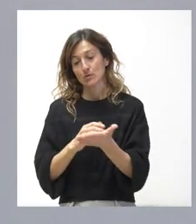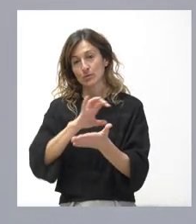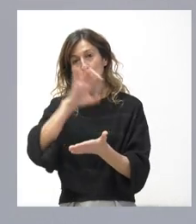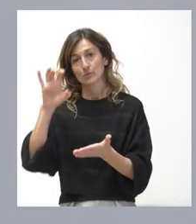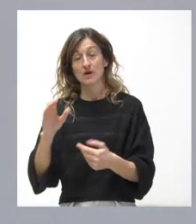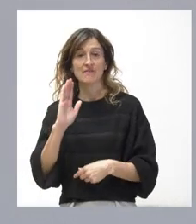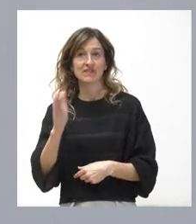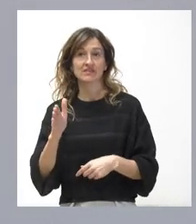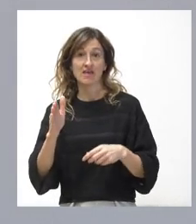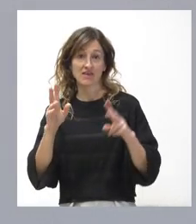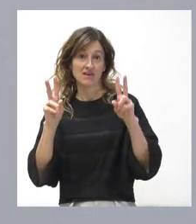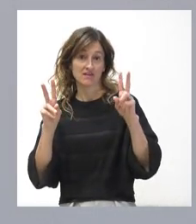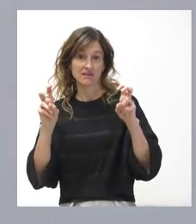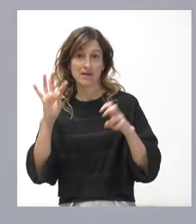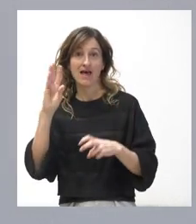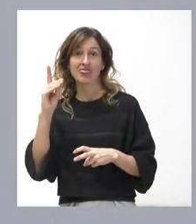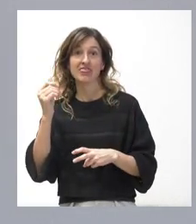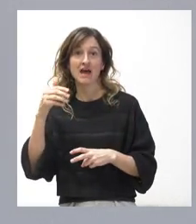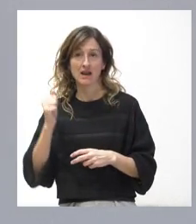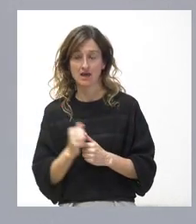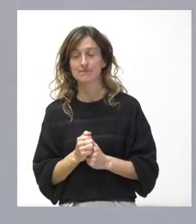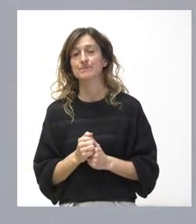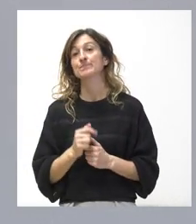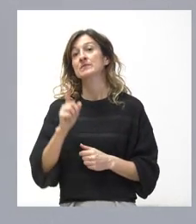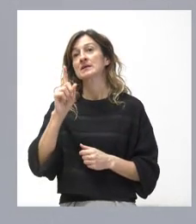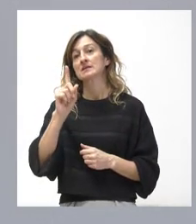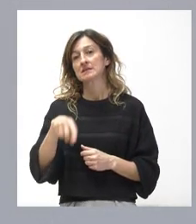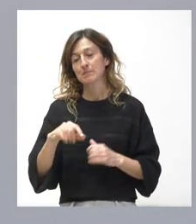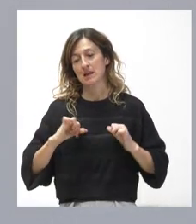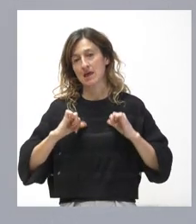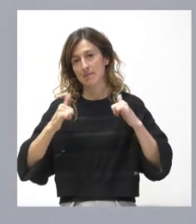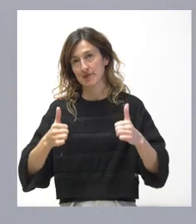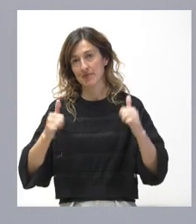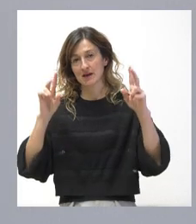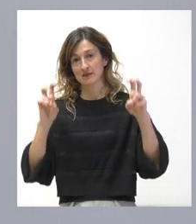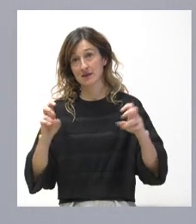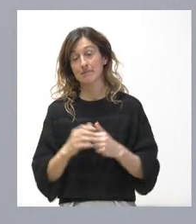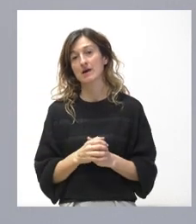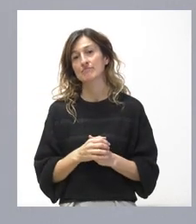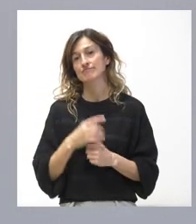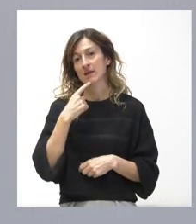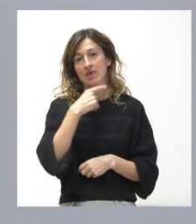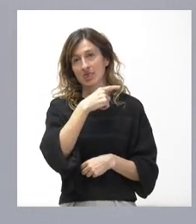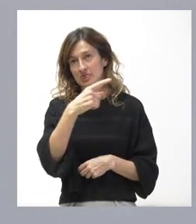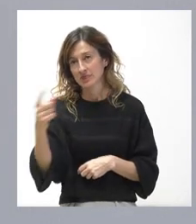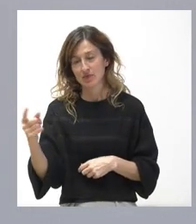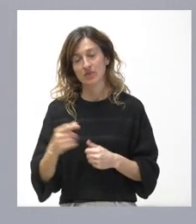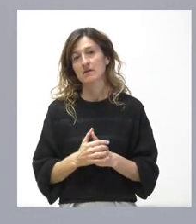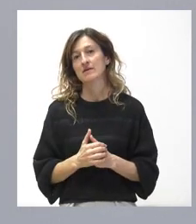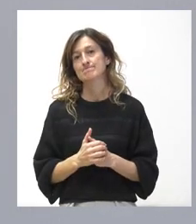por el episodio de la DANA. Y quiero comenzar también con ello, mostrando nuestro máximo nivel de